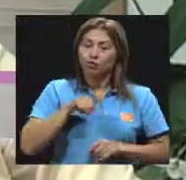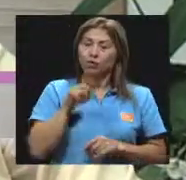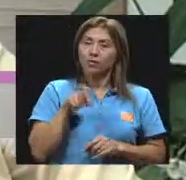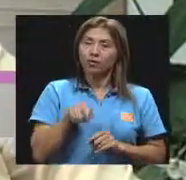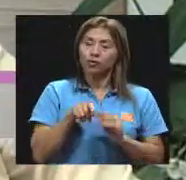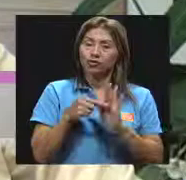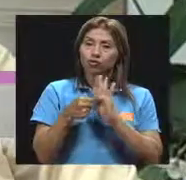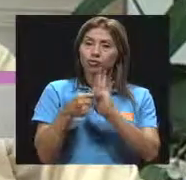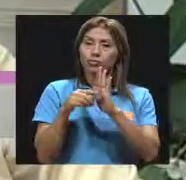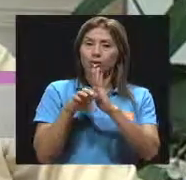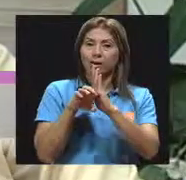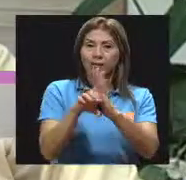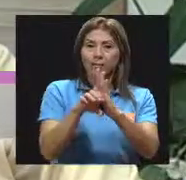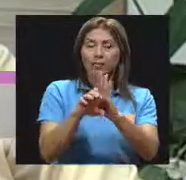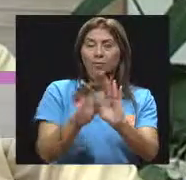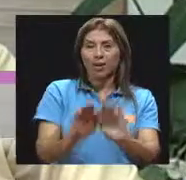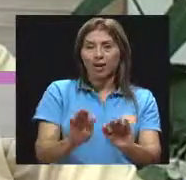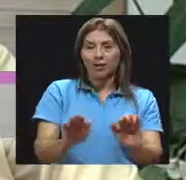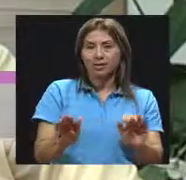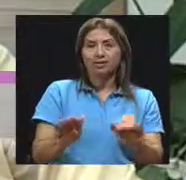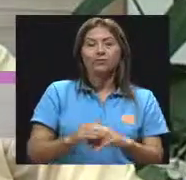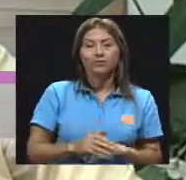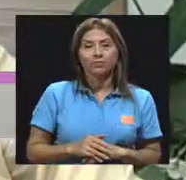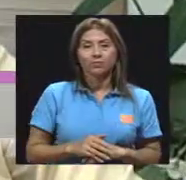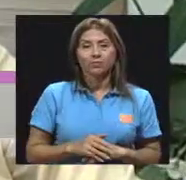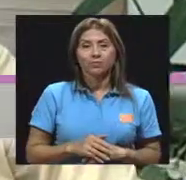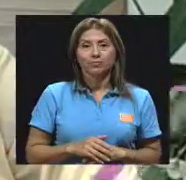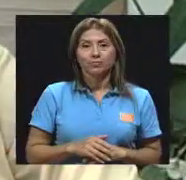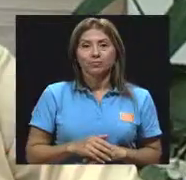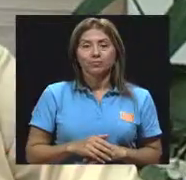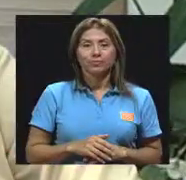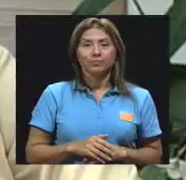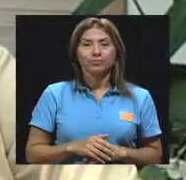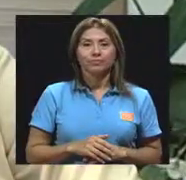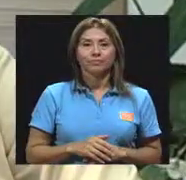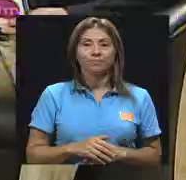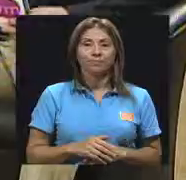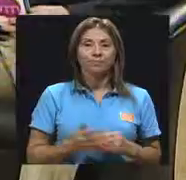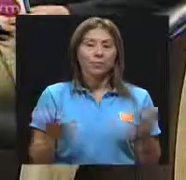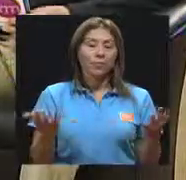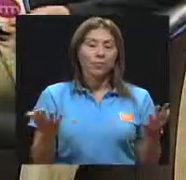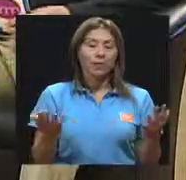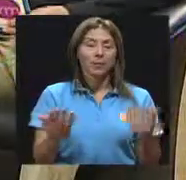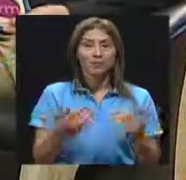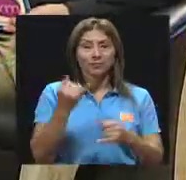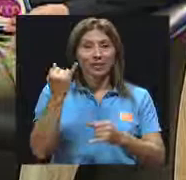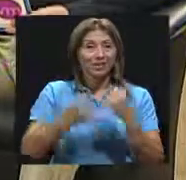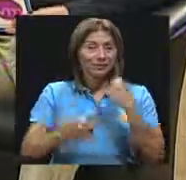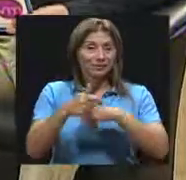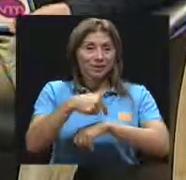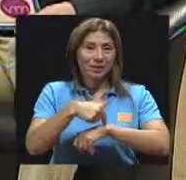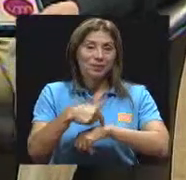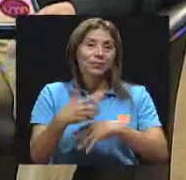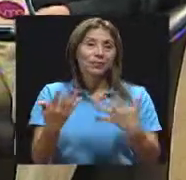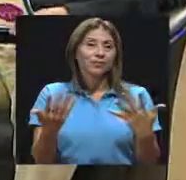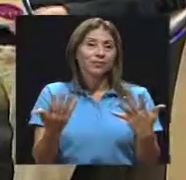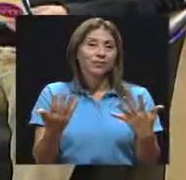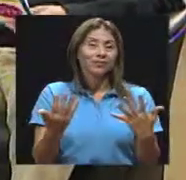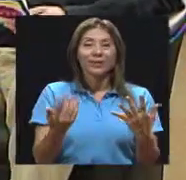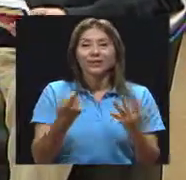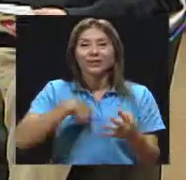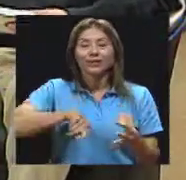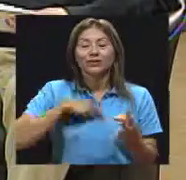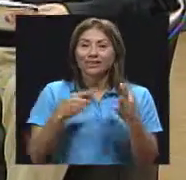ese ejemplo que le estamos dando al chiquito y a la chiquita. Claro. Bueno, Marisol, el tiempo nos ganó en esta conversación.